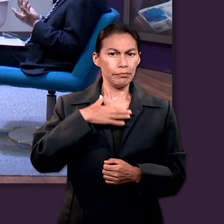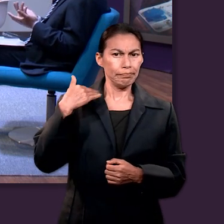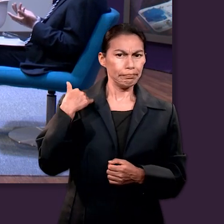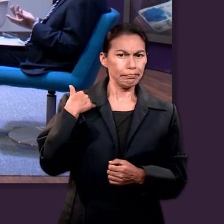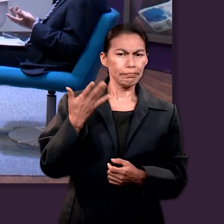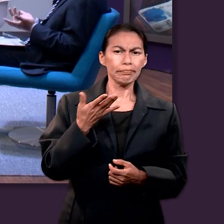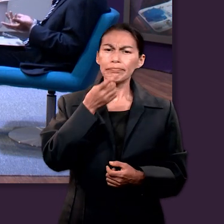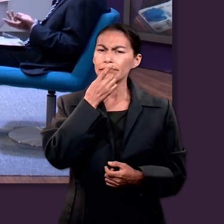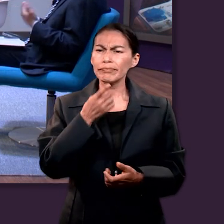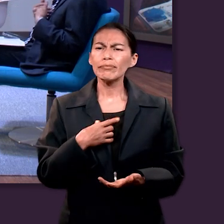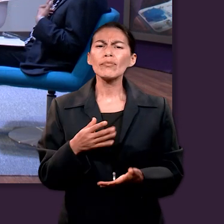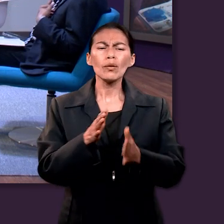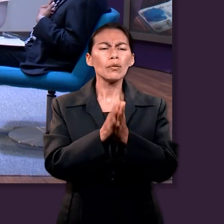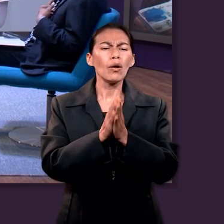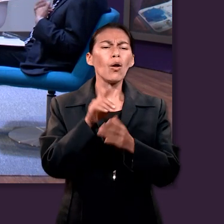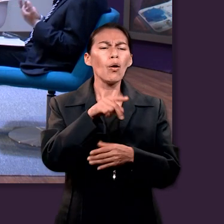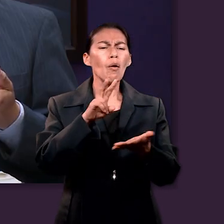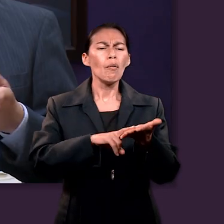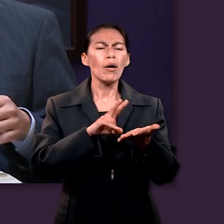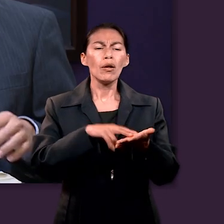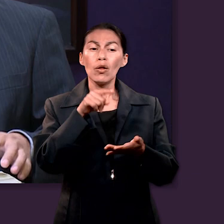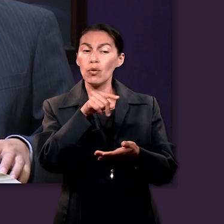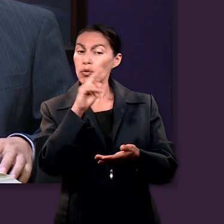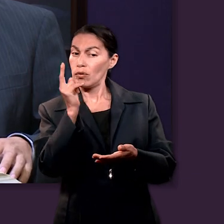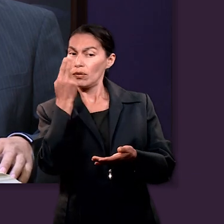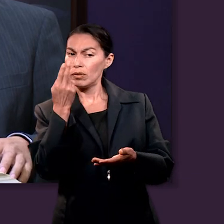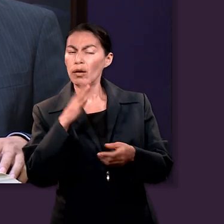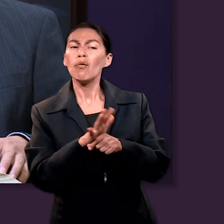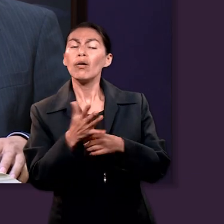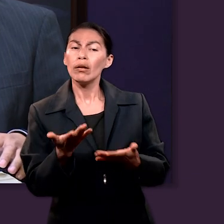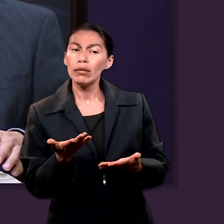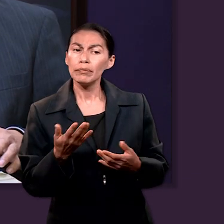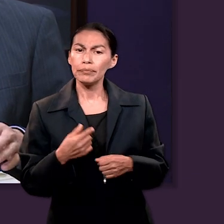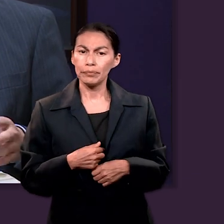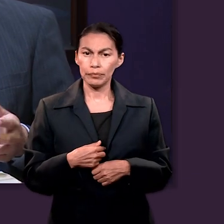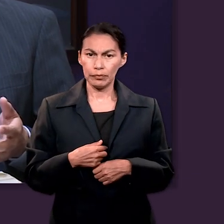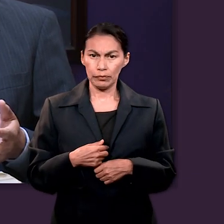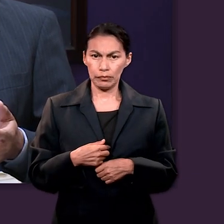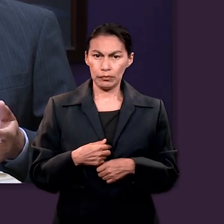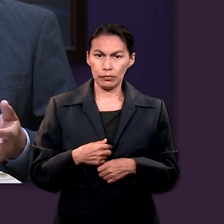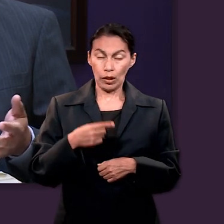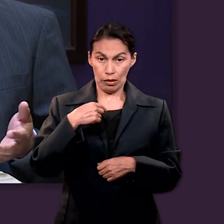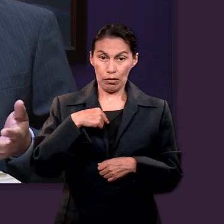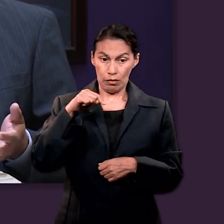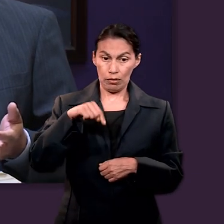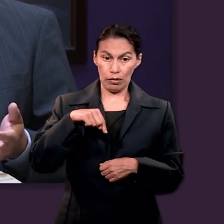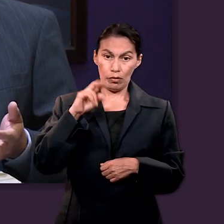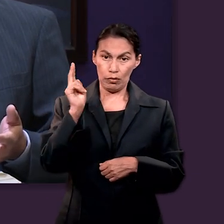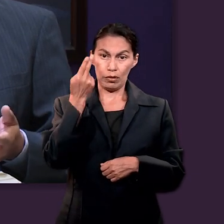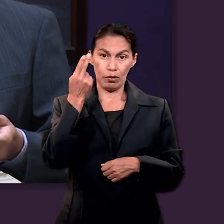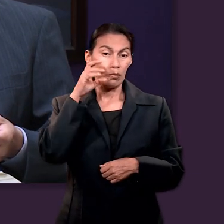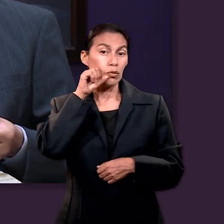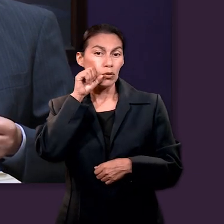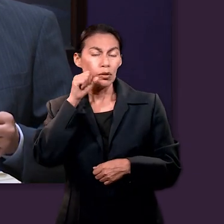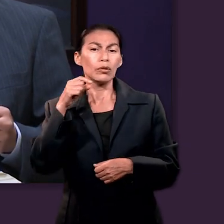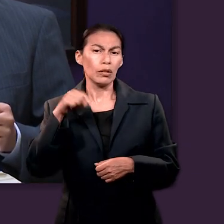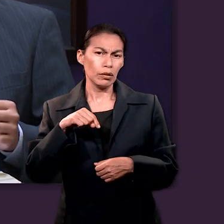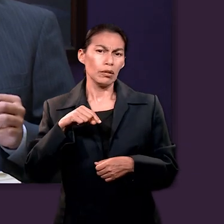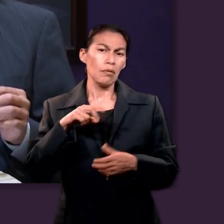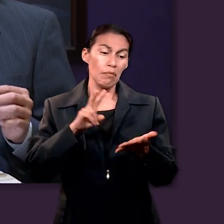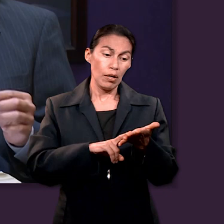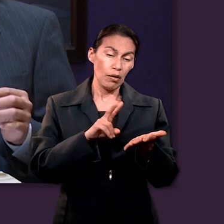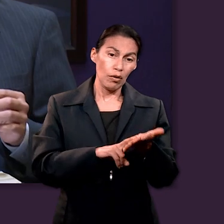dijera cuáles son los valores de mi institución a la cual yo pertenecía. Y uno de los valores que tiene la institución, la Universidad de Montemontes,